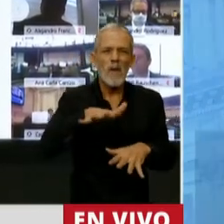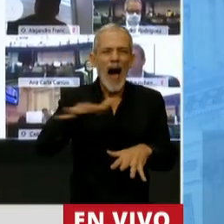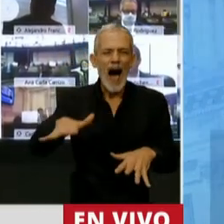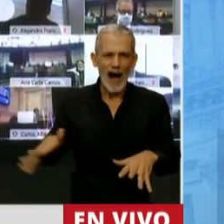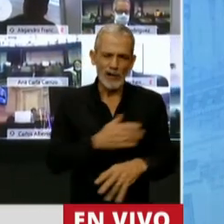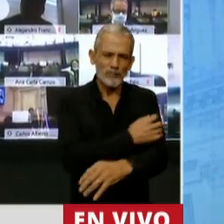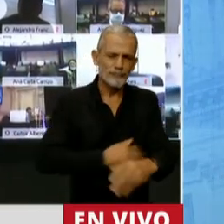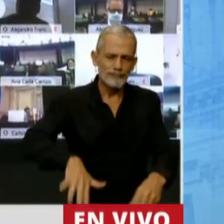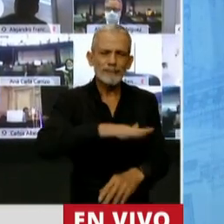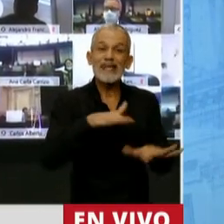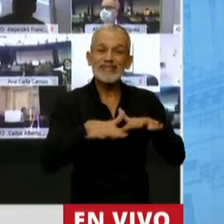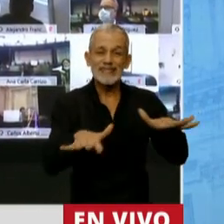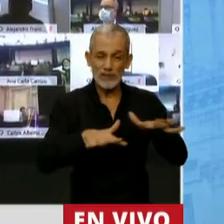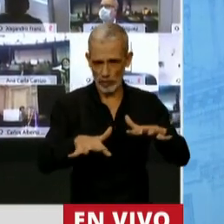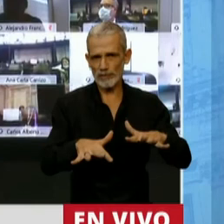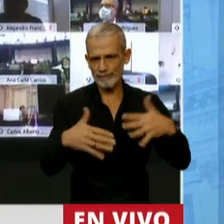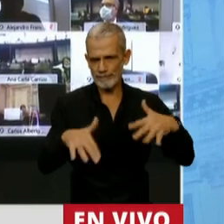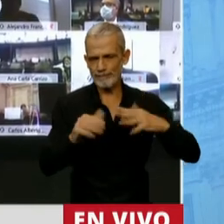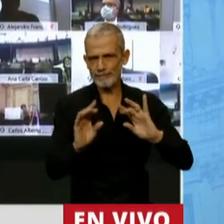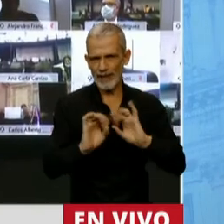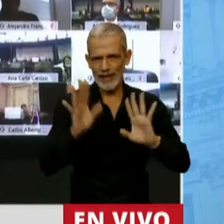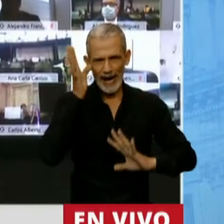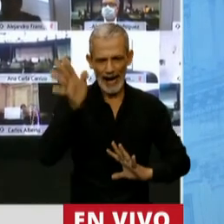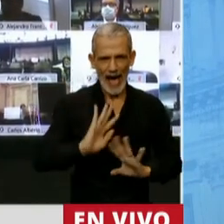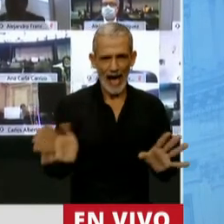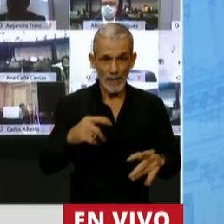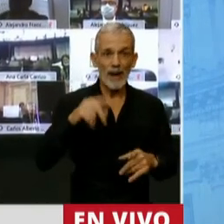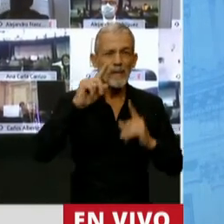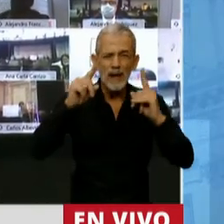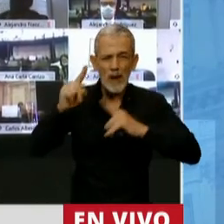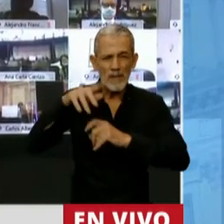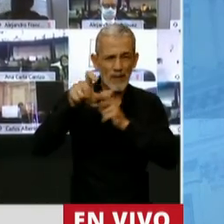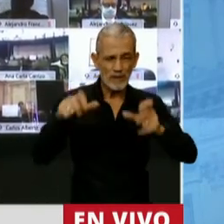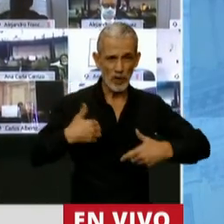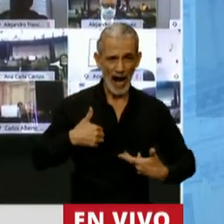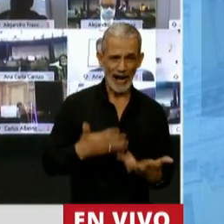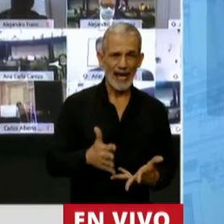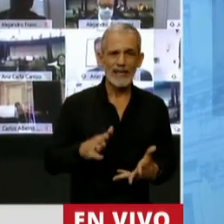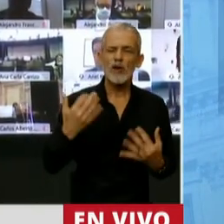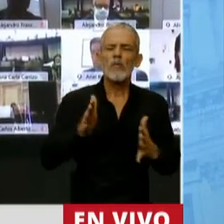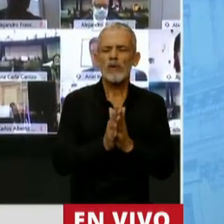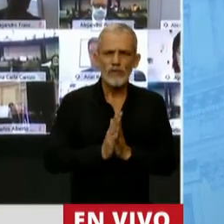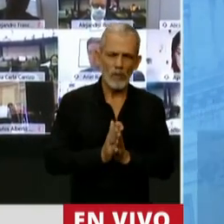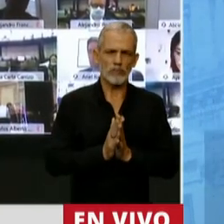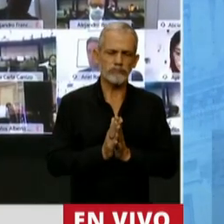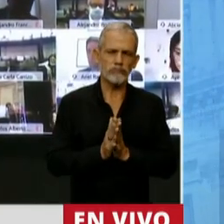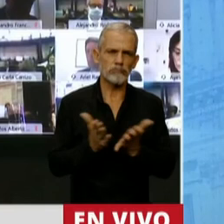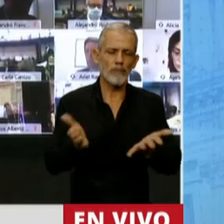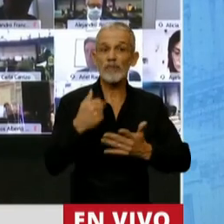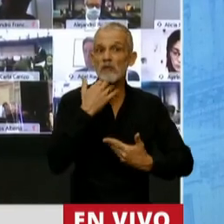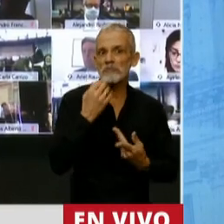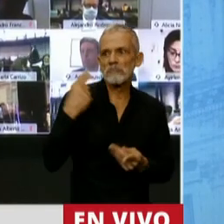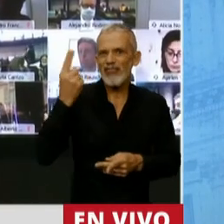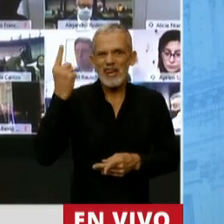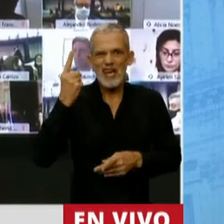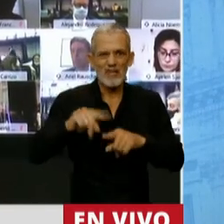que la situación es bastante grave para miles de argentinos, estemos a la altura, no sé si la dirigencia